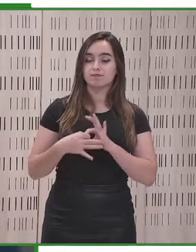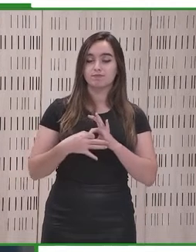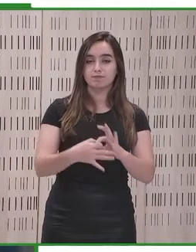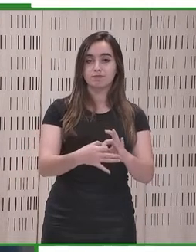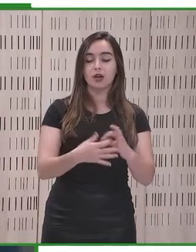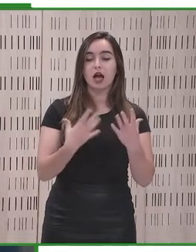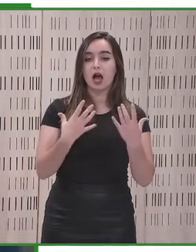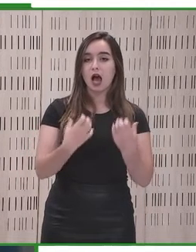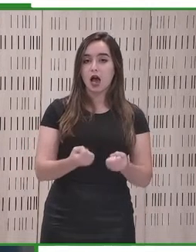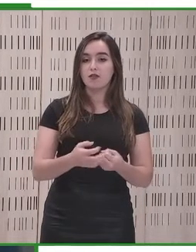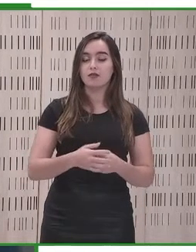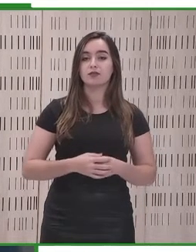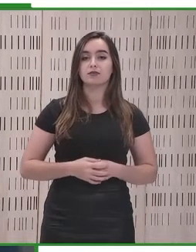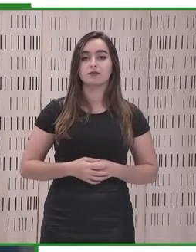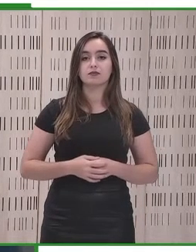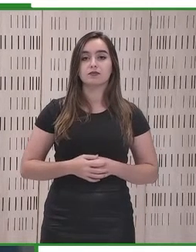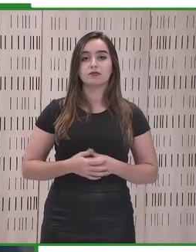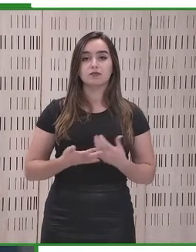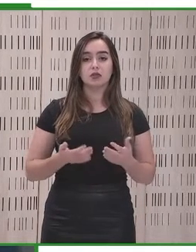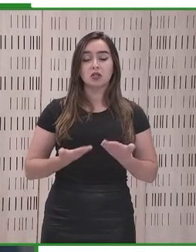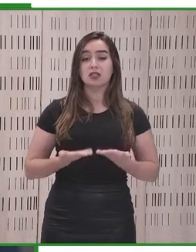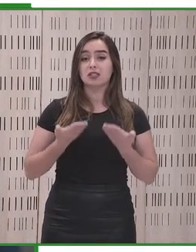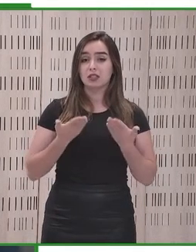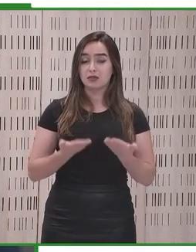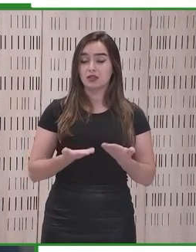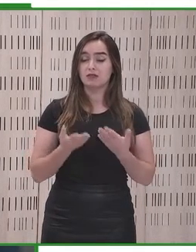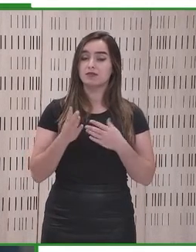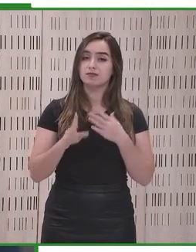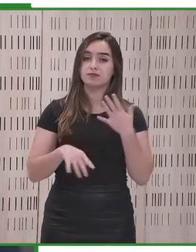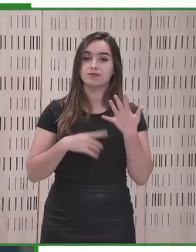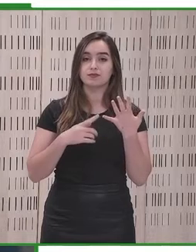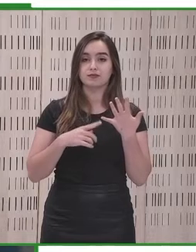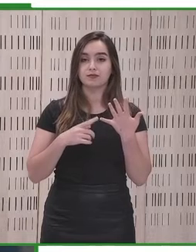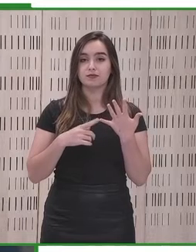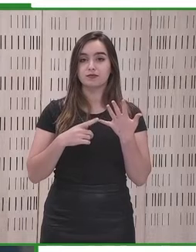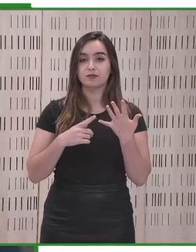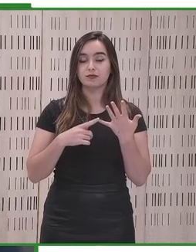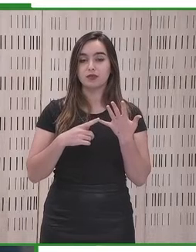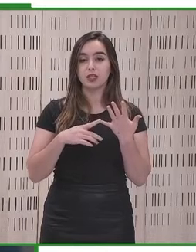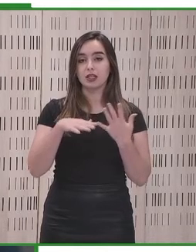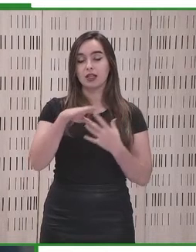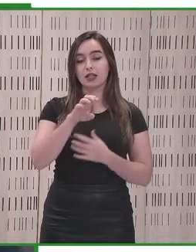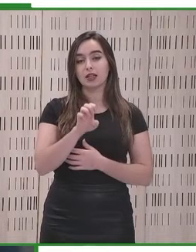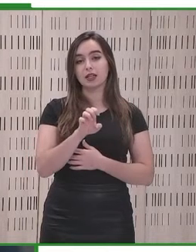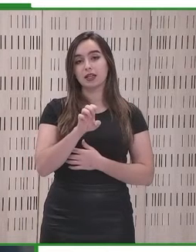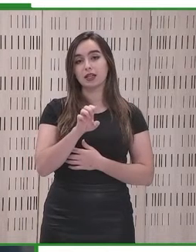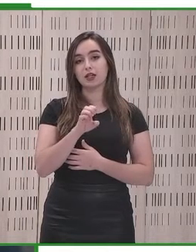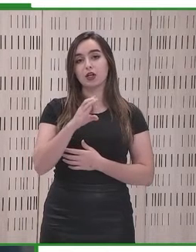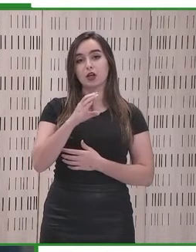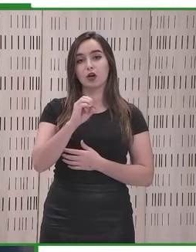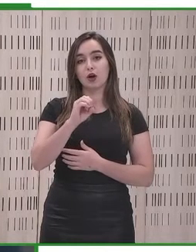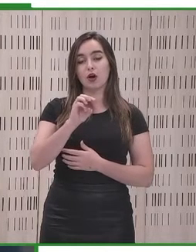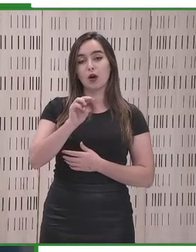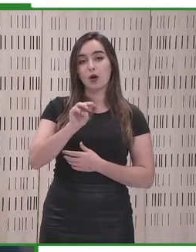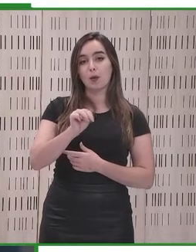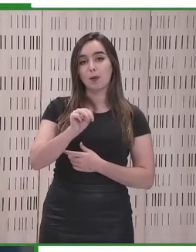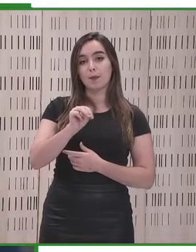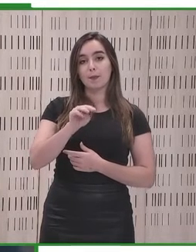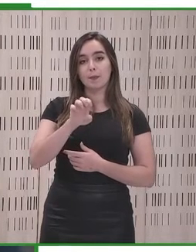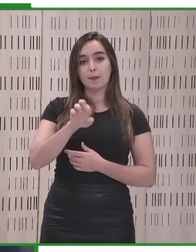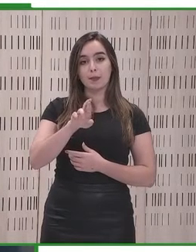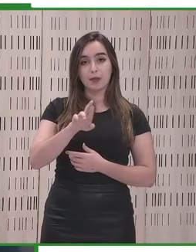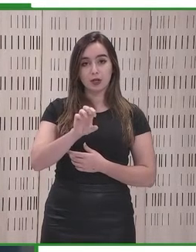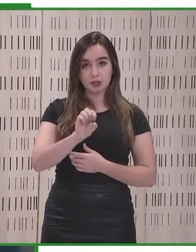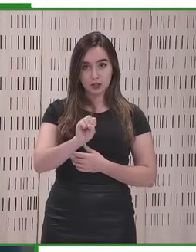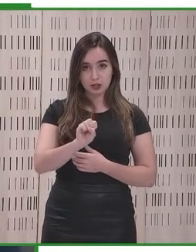al público relativos al uso de software. Y, finalmente, plataformas de e